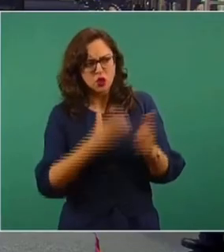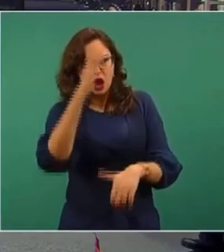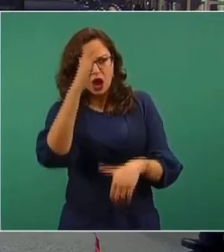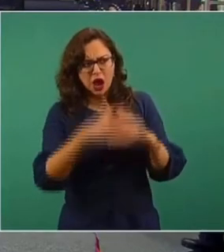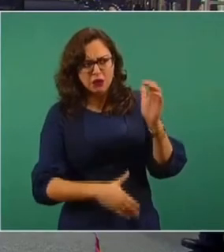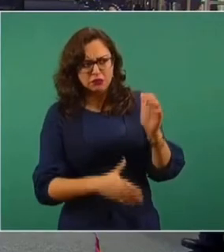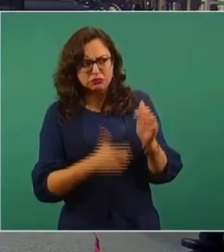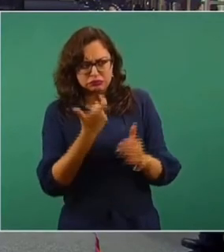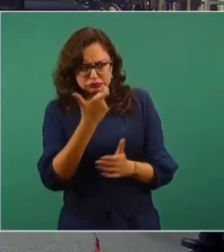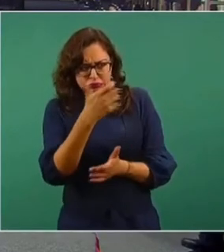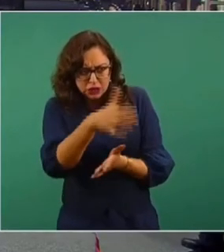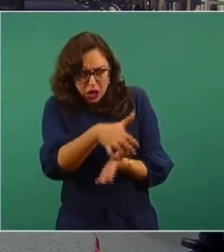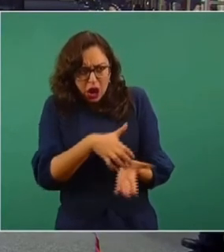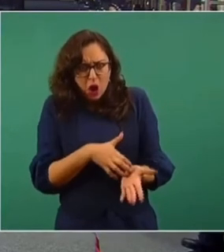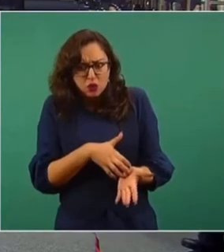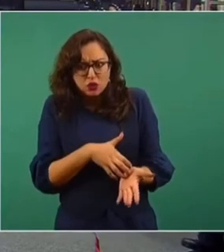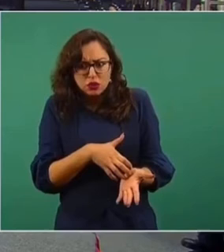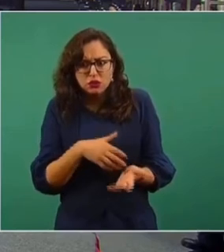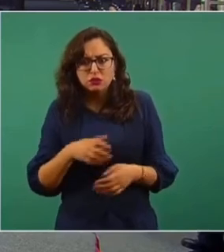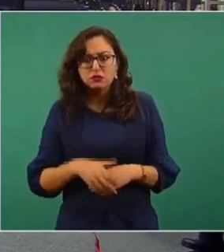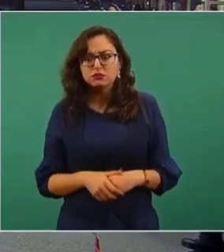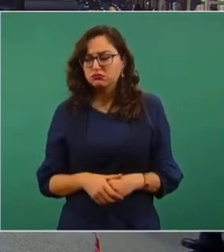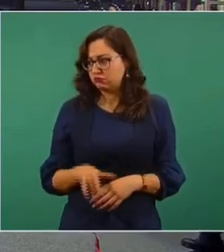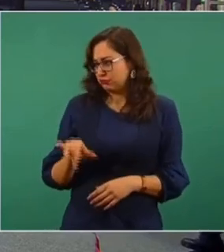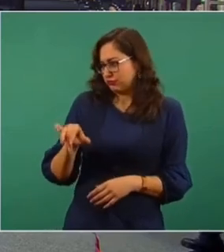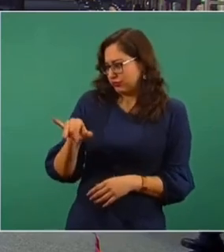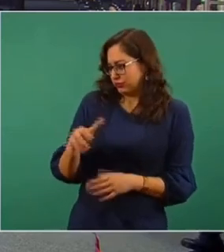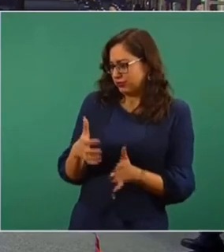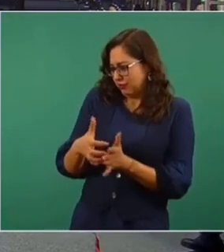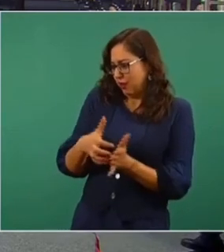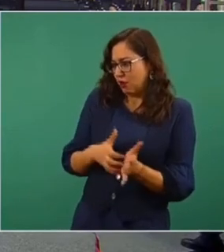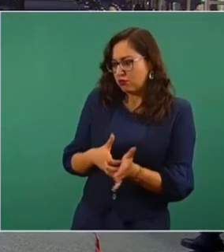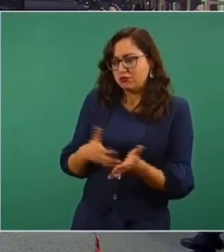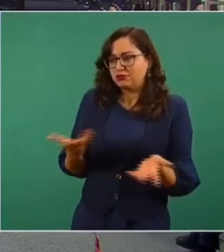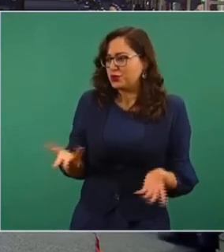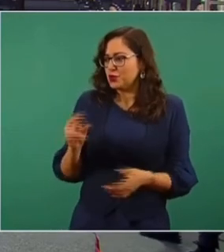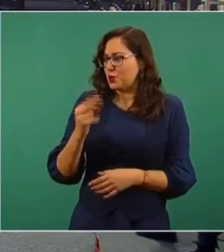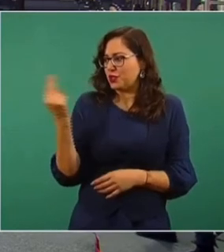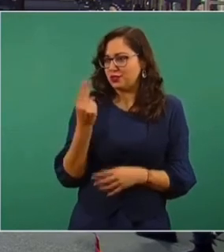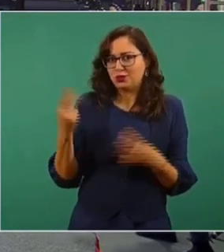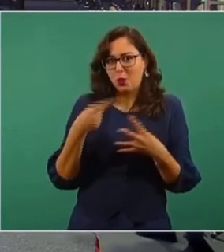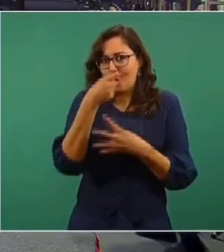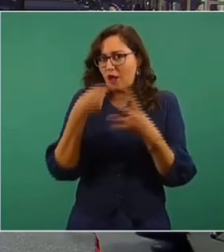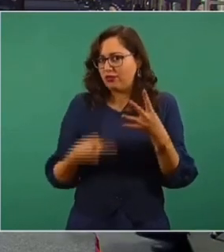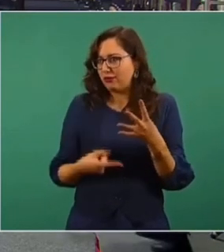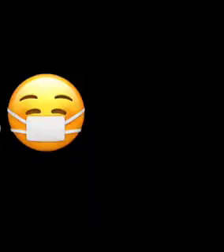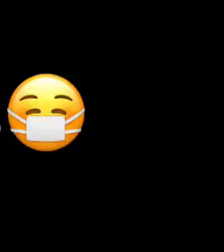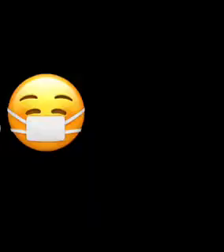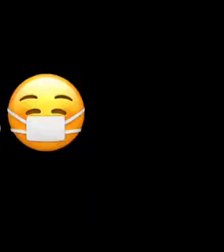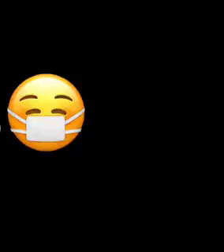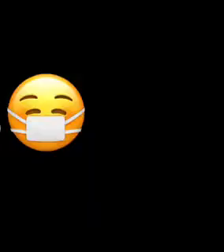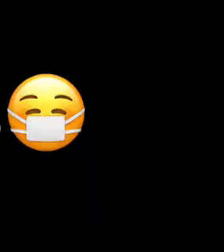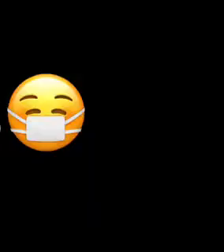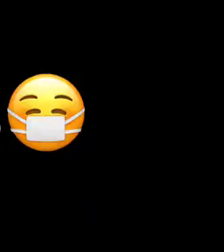Sí, no hay necesidad de tener tantas, cuando era suficiente. no. ¡Va! ¡Viva! Gracias.